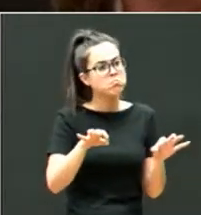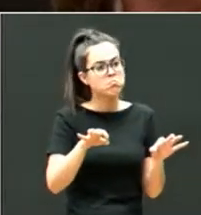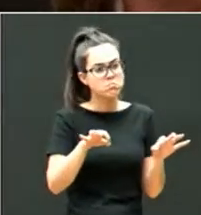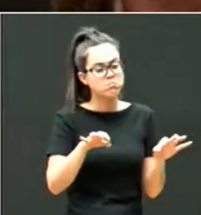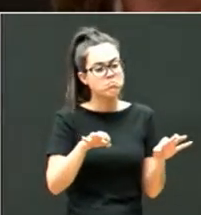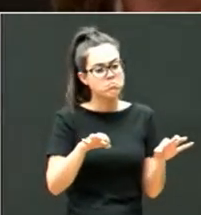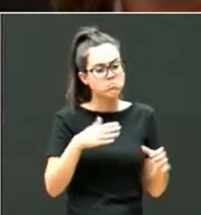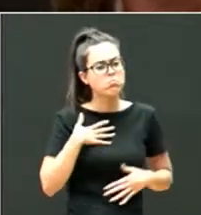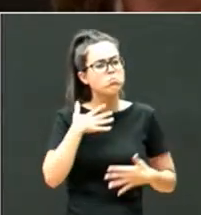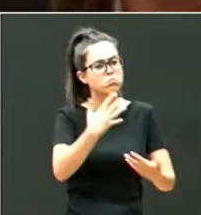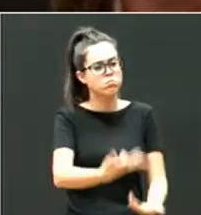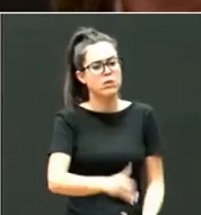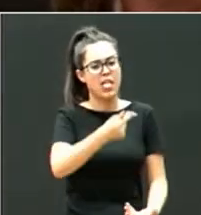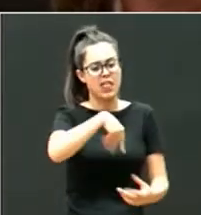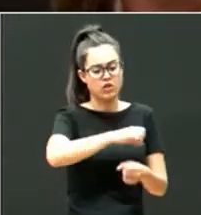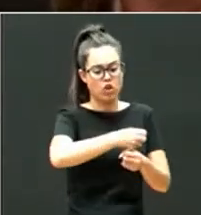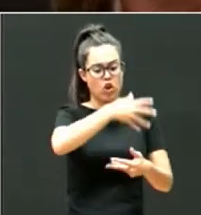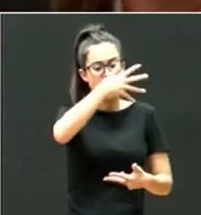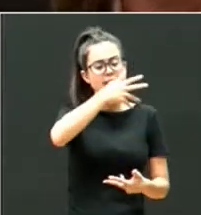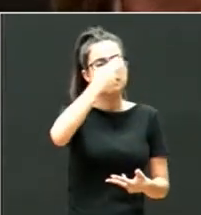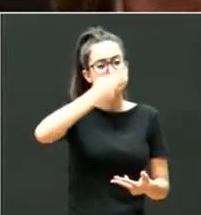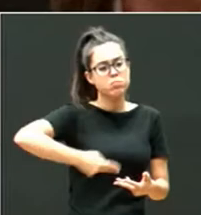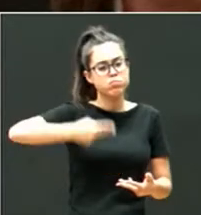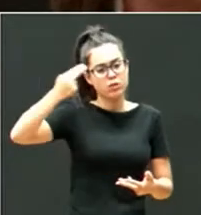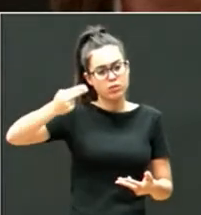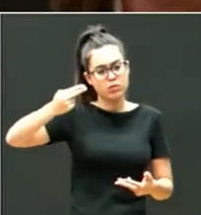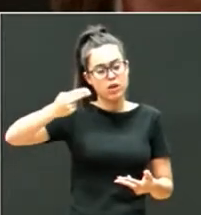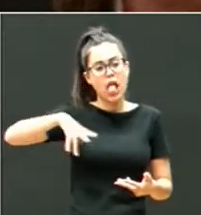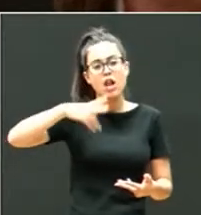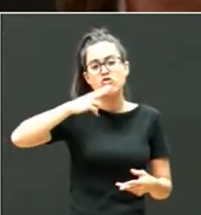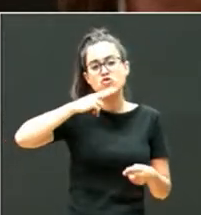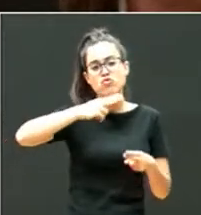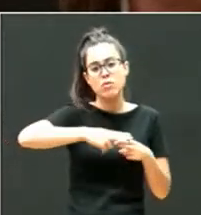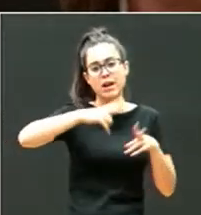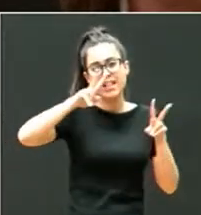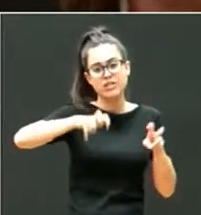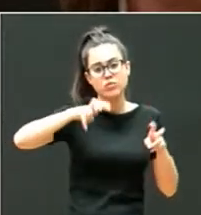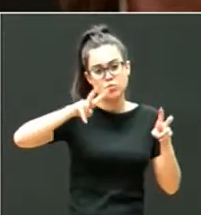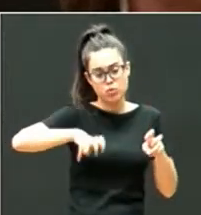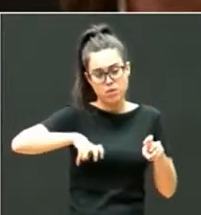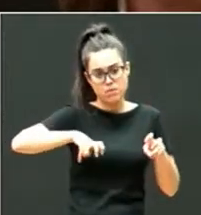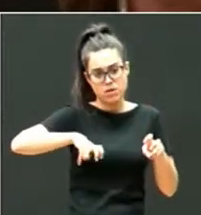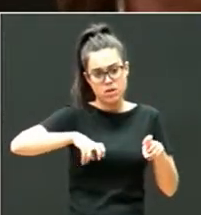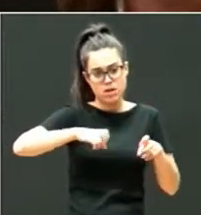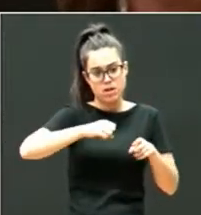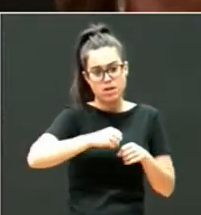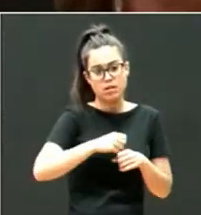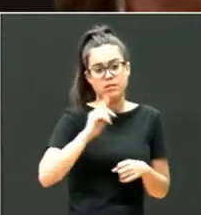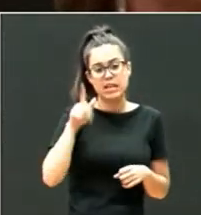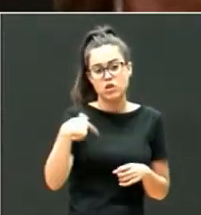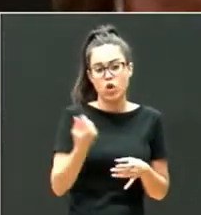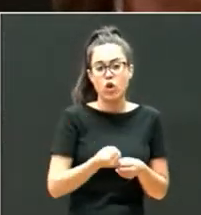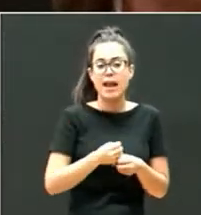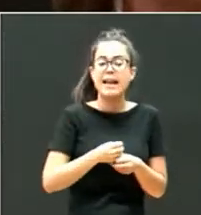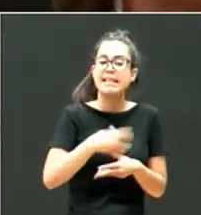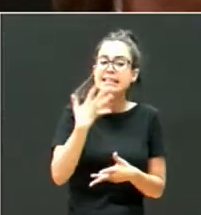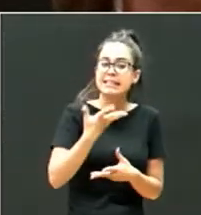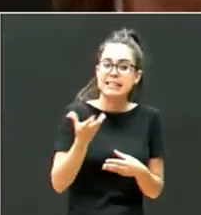listas públicas su nombre, su futuro nombre nuevo, y en listas internas sus nombres administrativos.